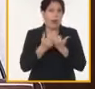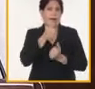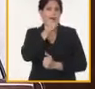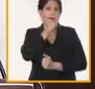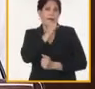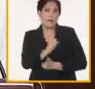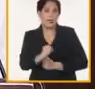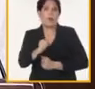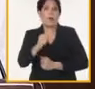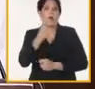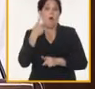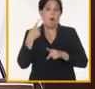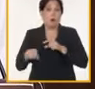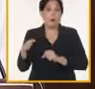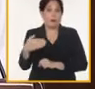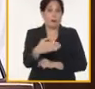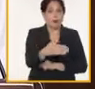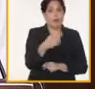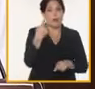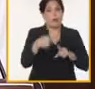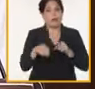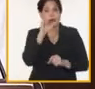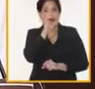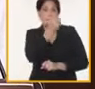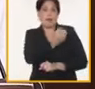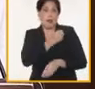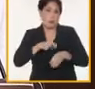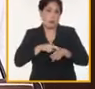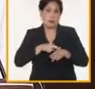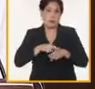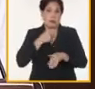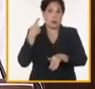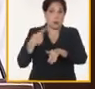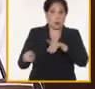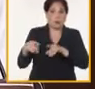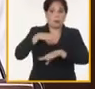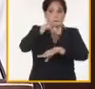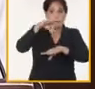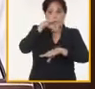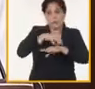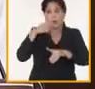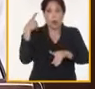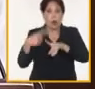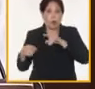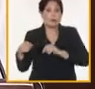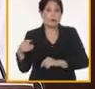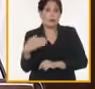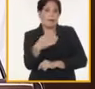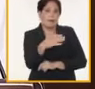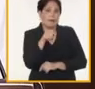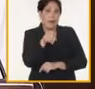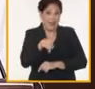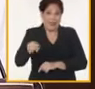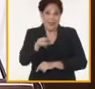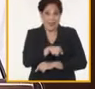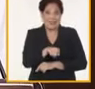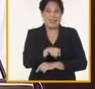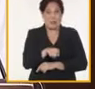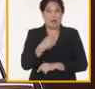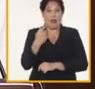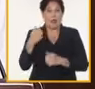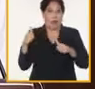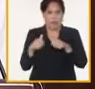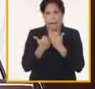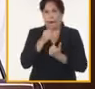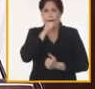avicultura alternativa, el cerdo de capo oscura, la acuicultura y la creación de módulos pecuarios, requiere de un